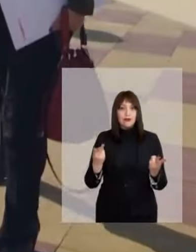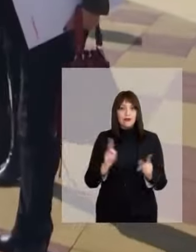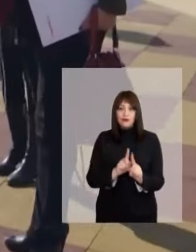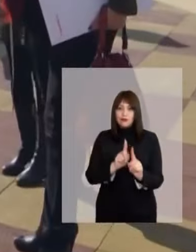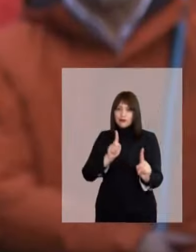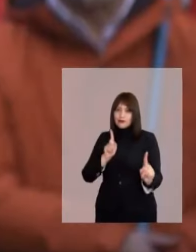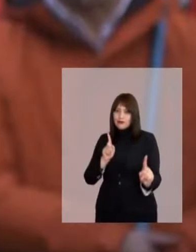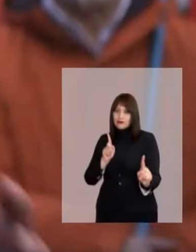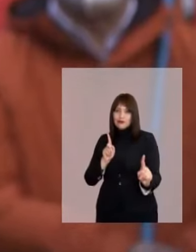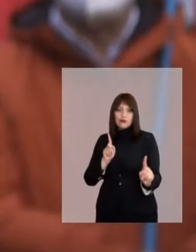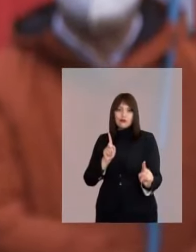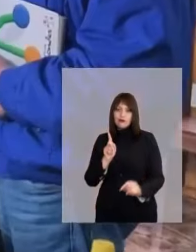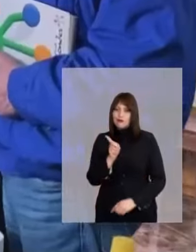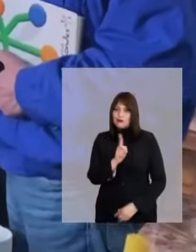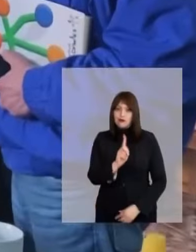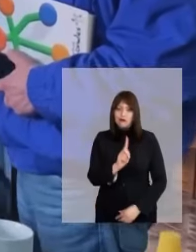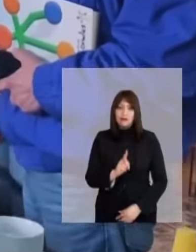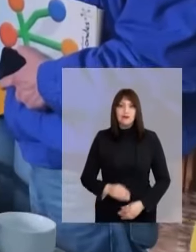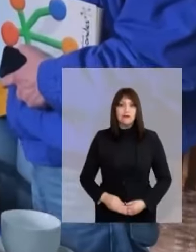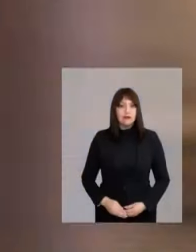no se hace a distancia.